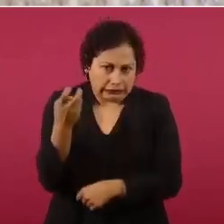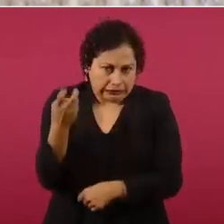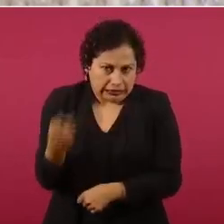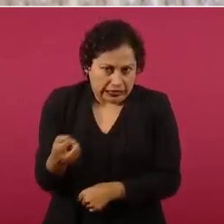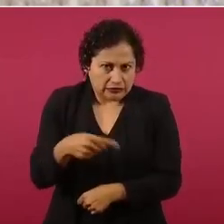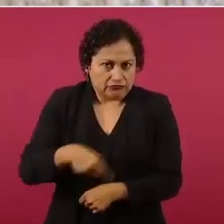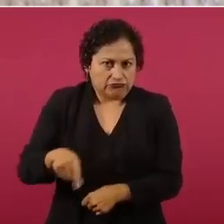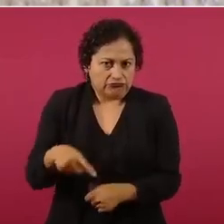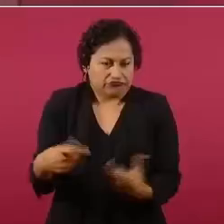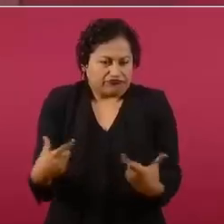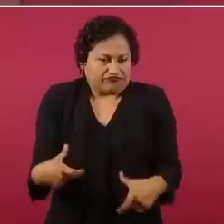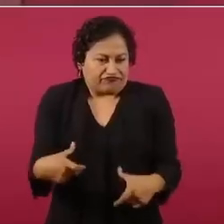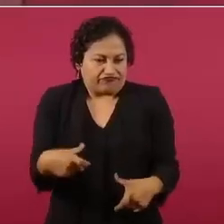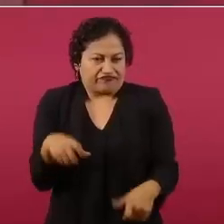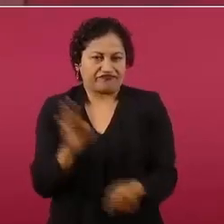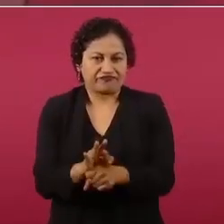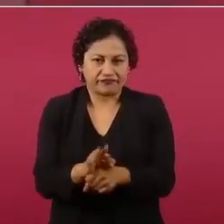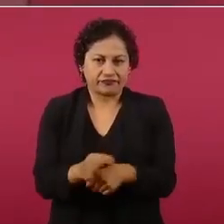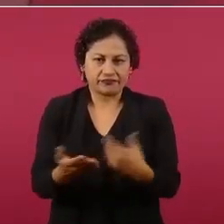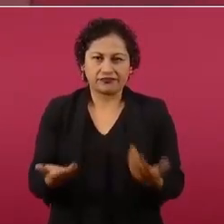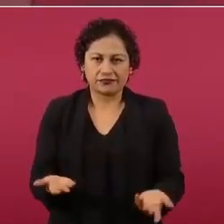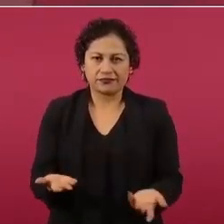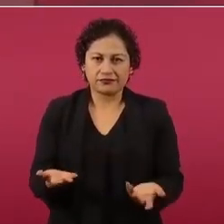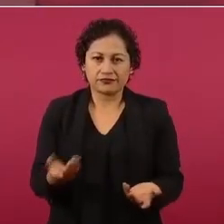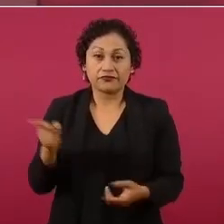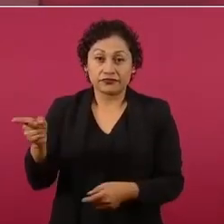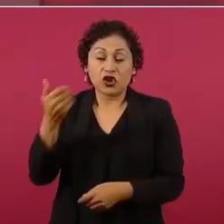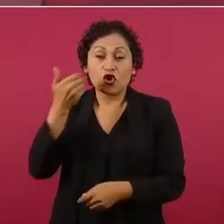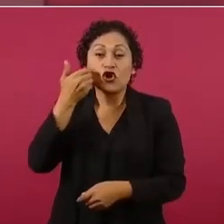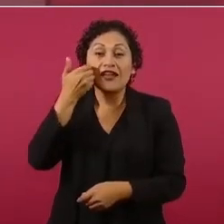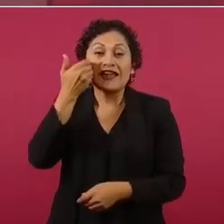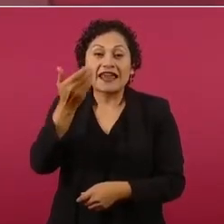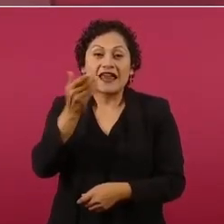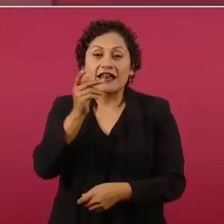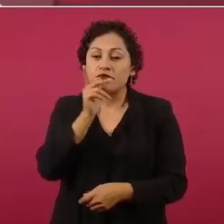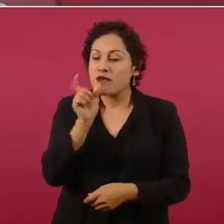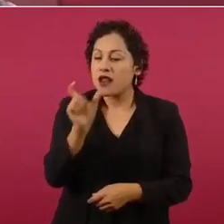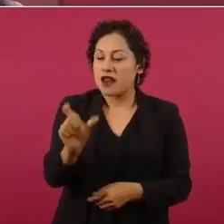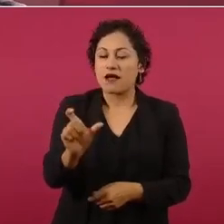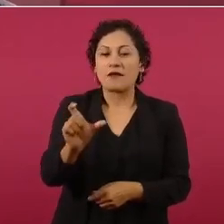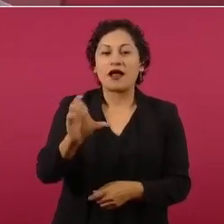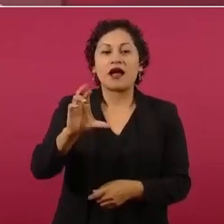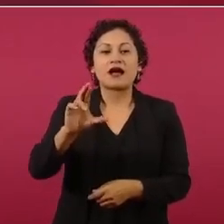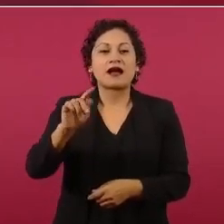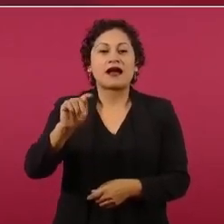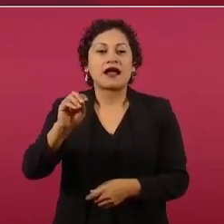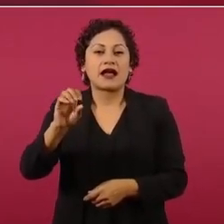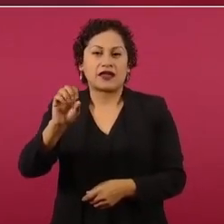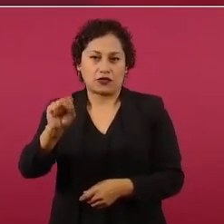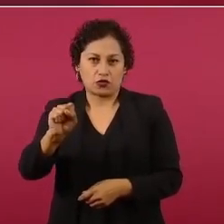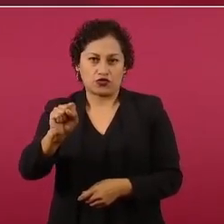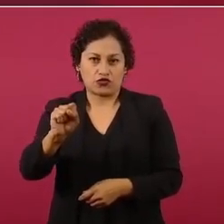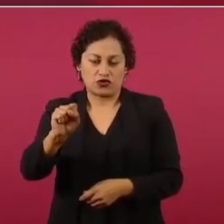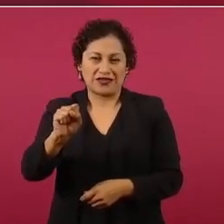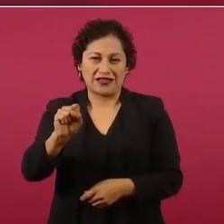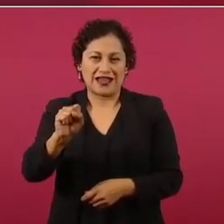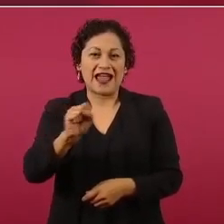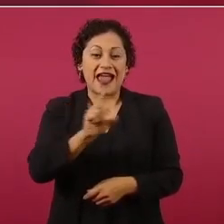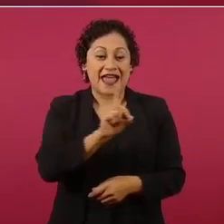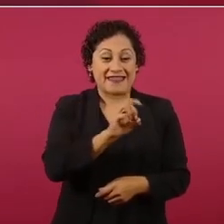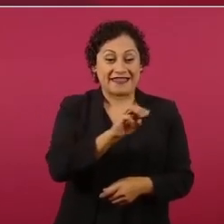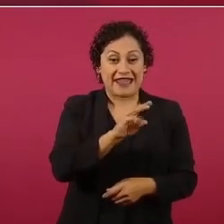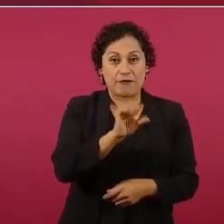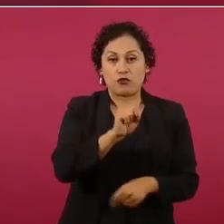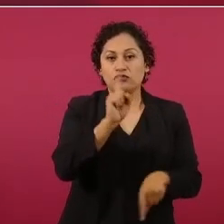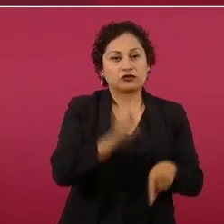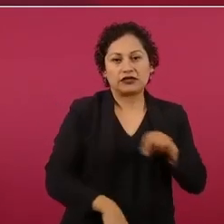Kratos sin Demos, la democracia